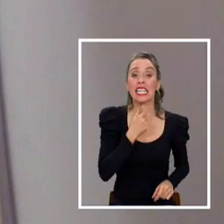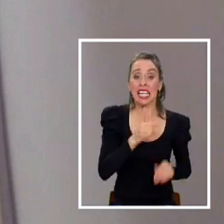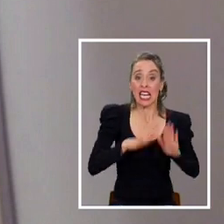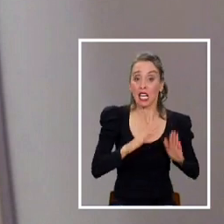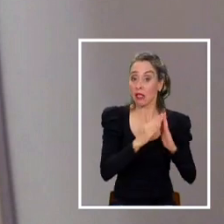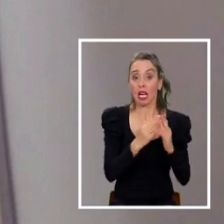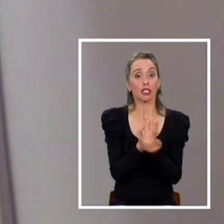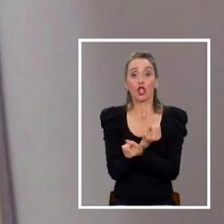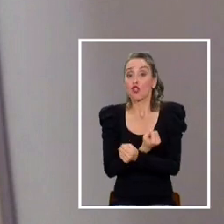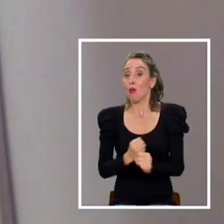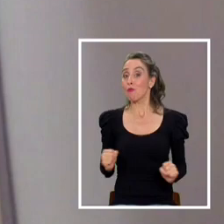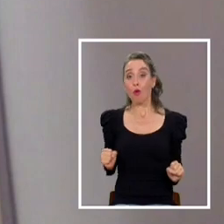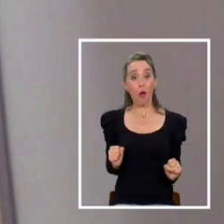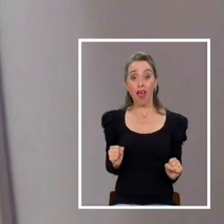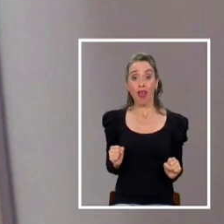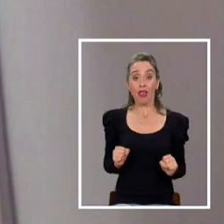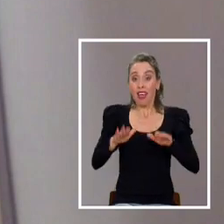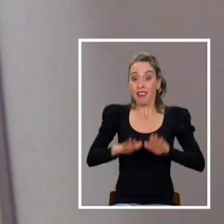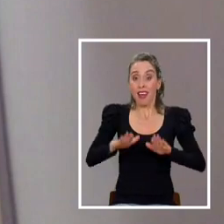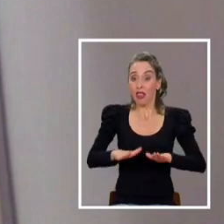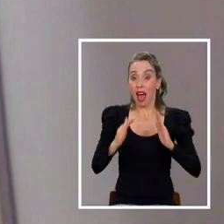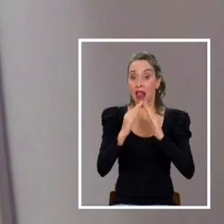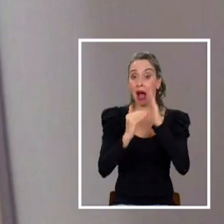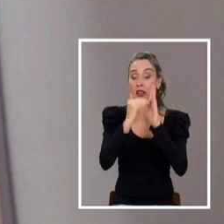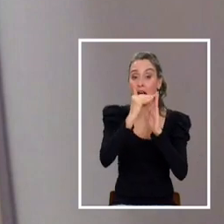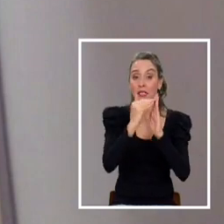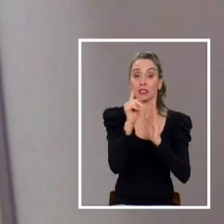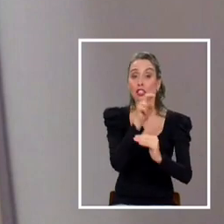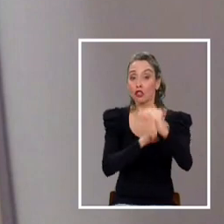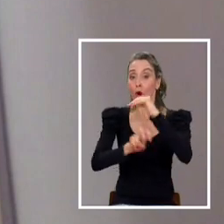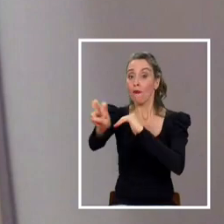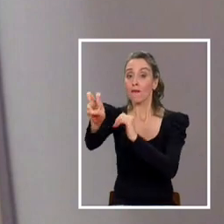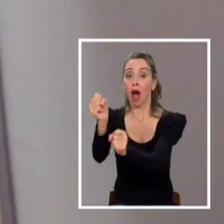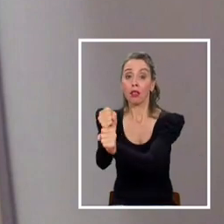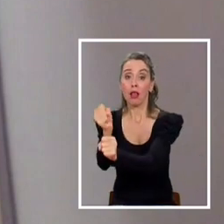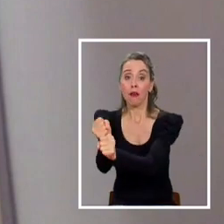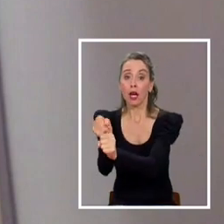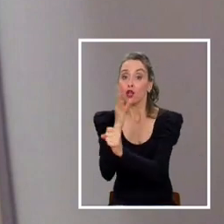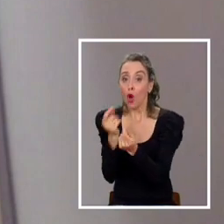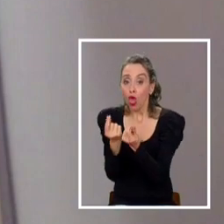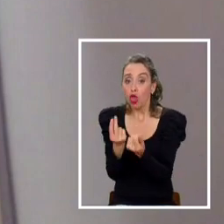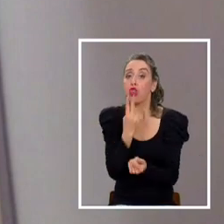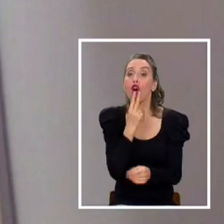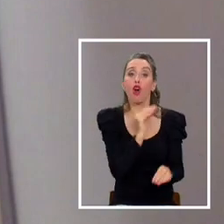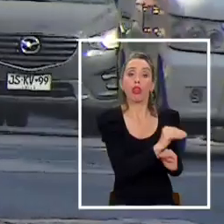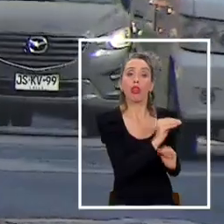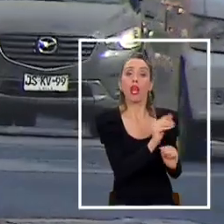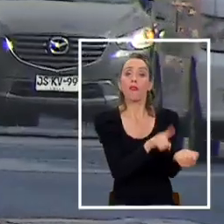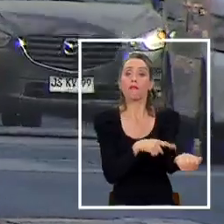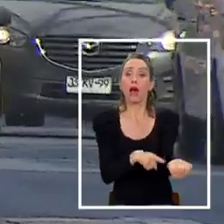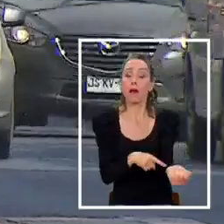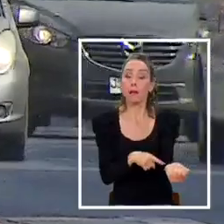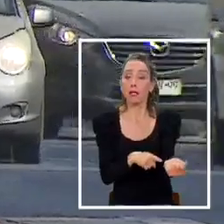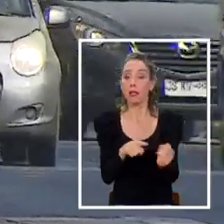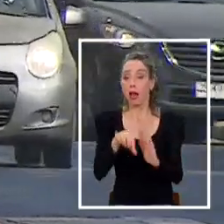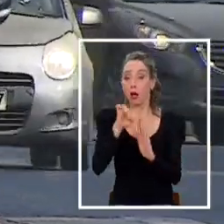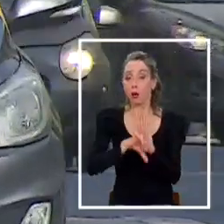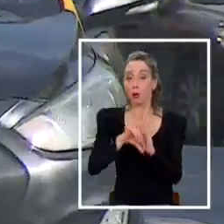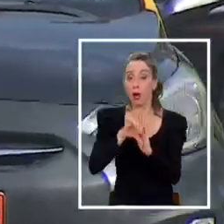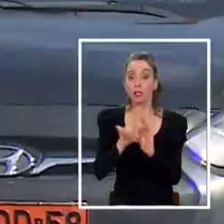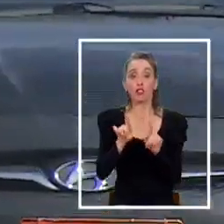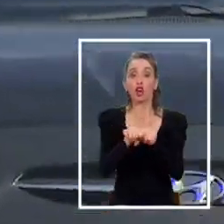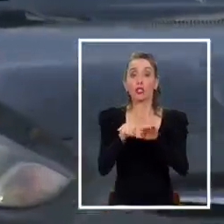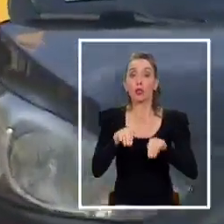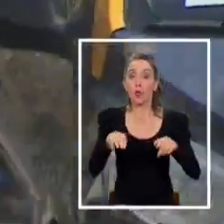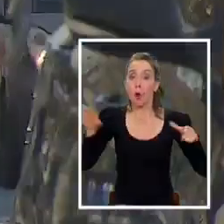no pueden quedarse en casa porque si no salen a trabajar, no tienen sustento para su familia. La cuarentena nos surta el mismo